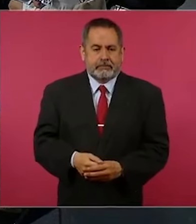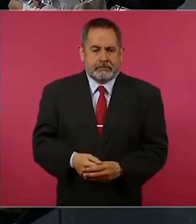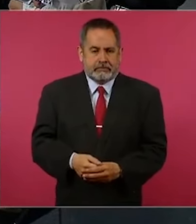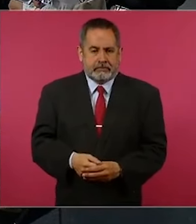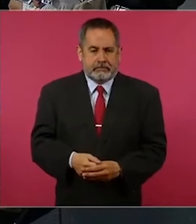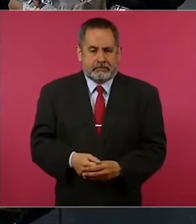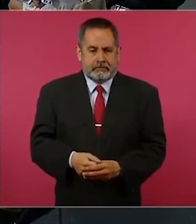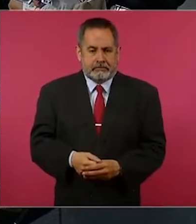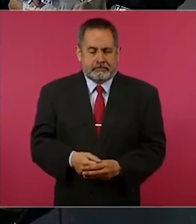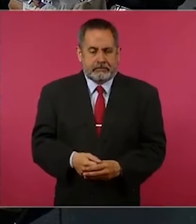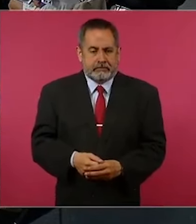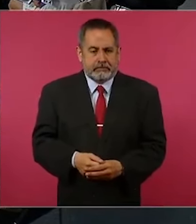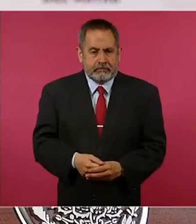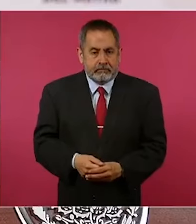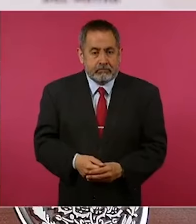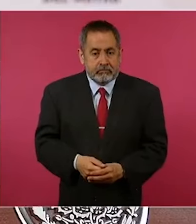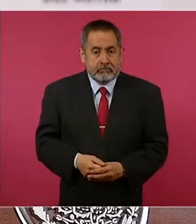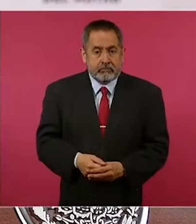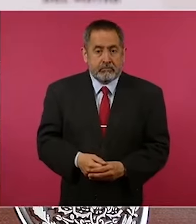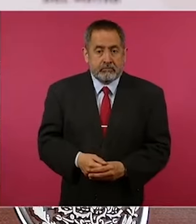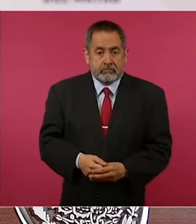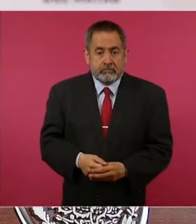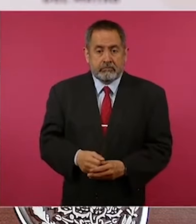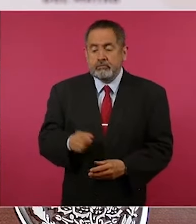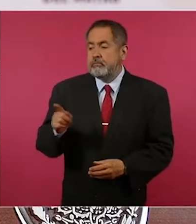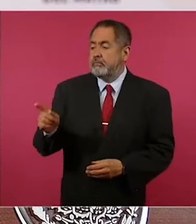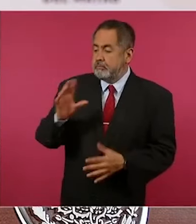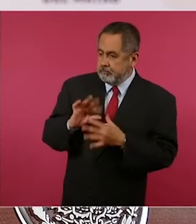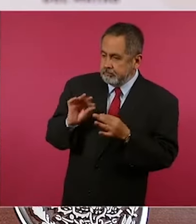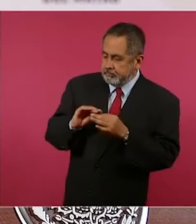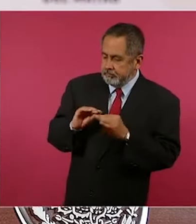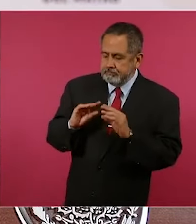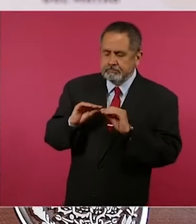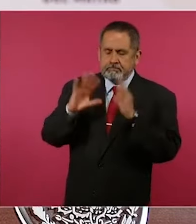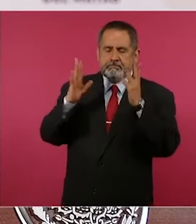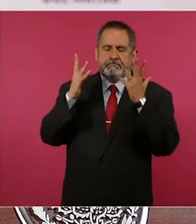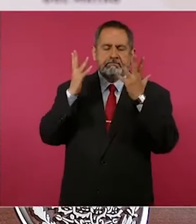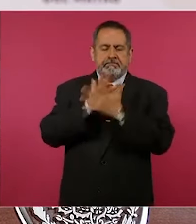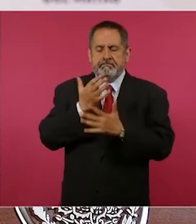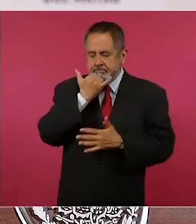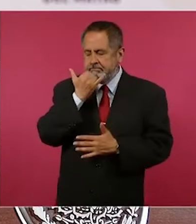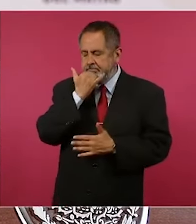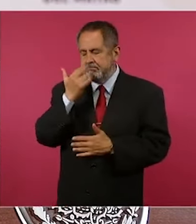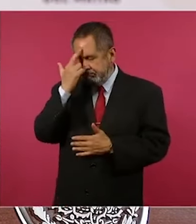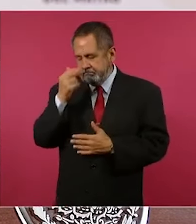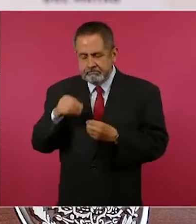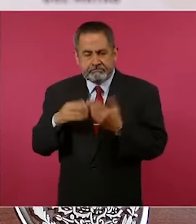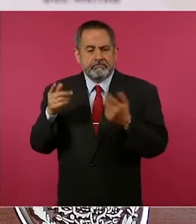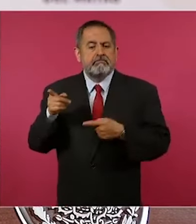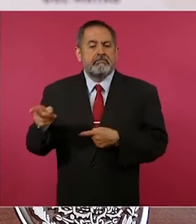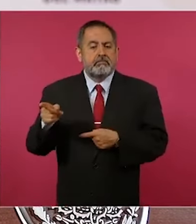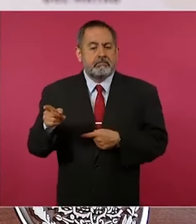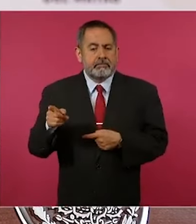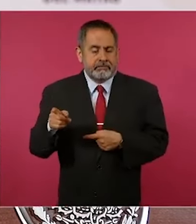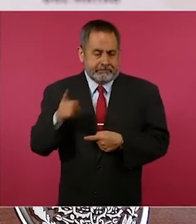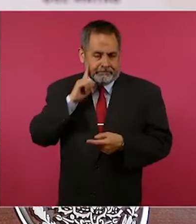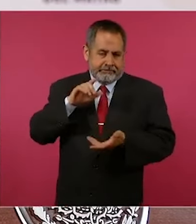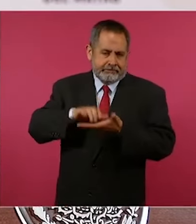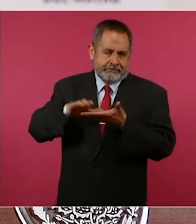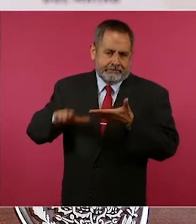Y me aclaró Beatriz que me ayuda